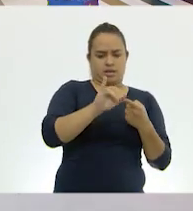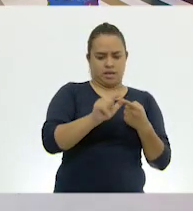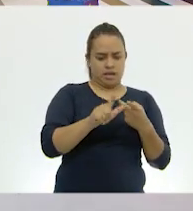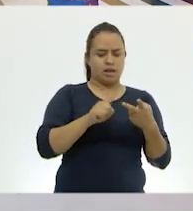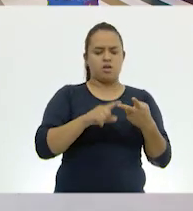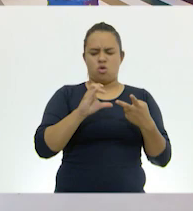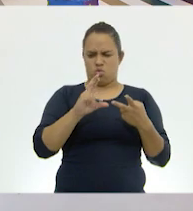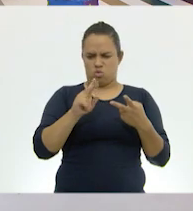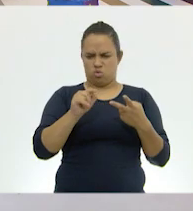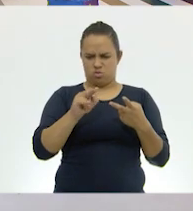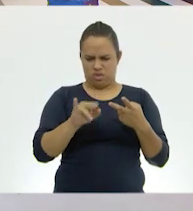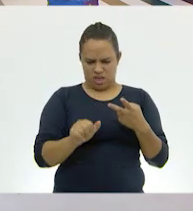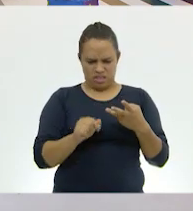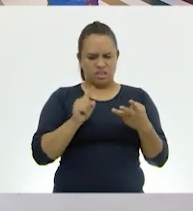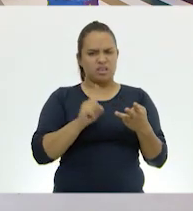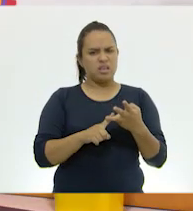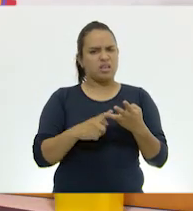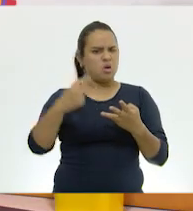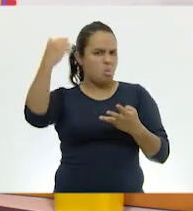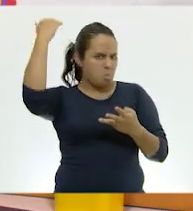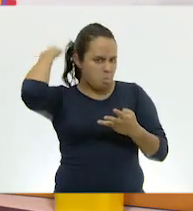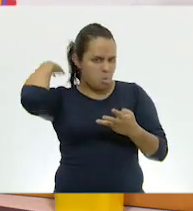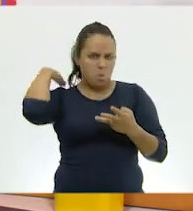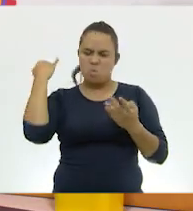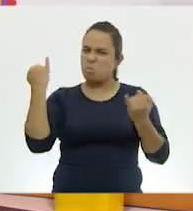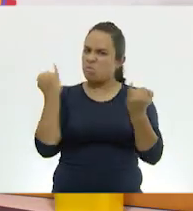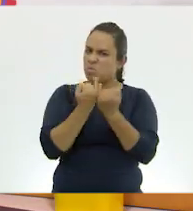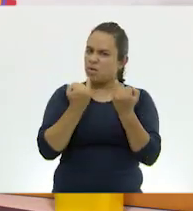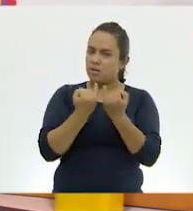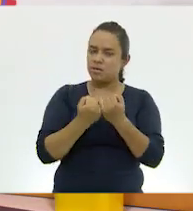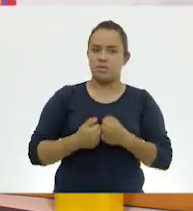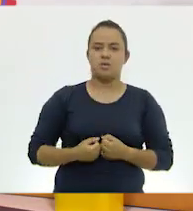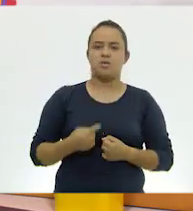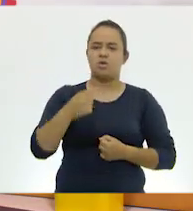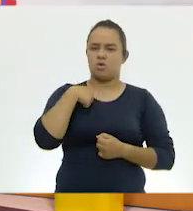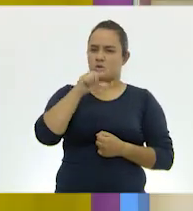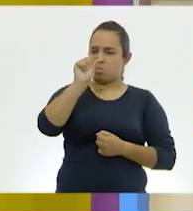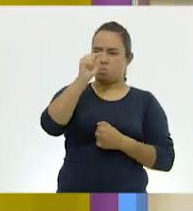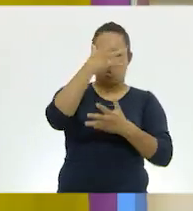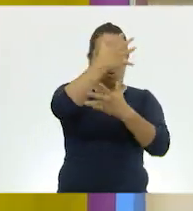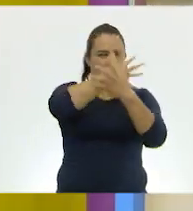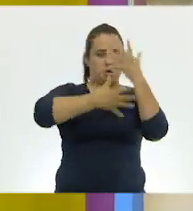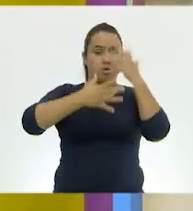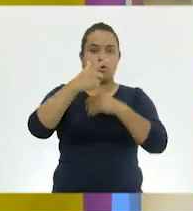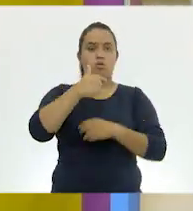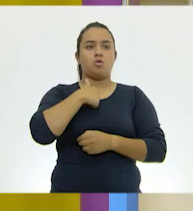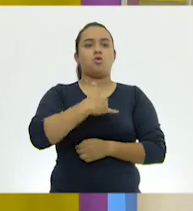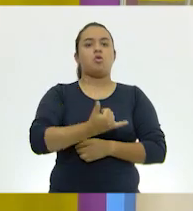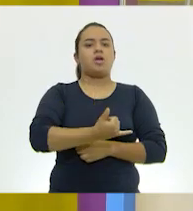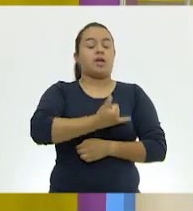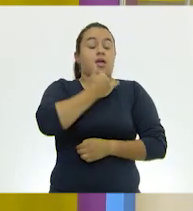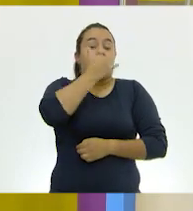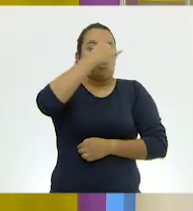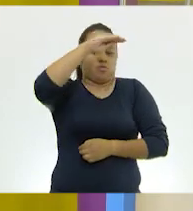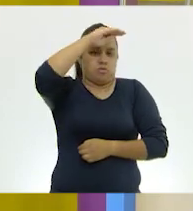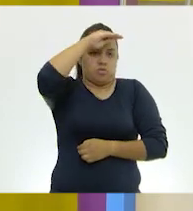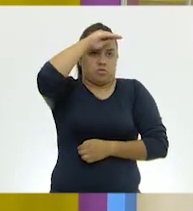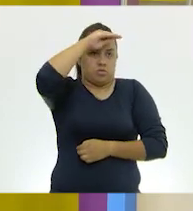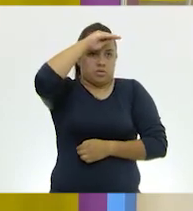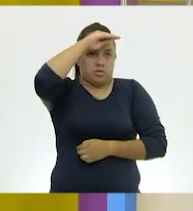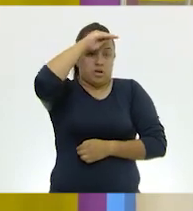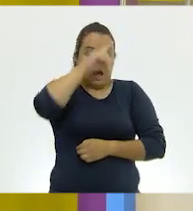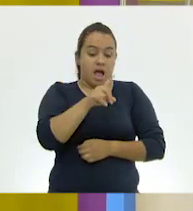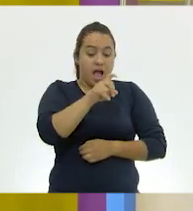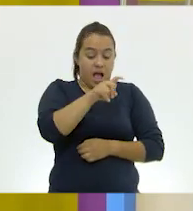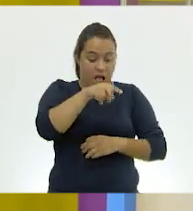cutánea, pero también pulmonar. Sí, yo hasta me confundí un poquito y creo que cometí un error al decir que cuando se